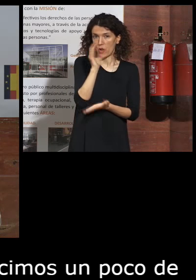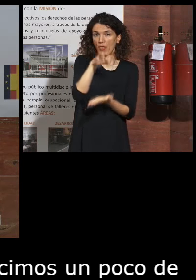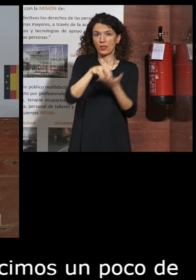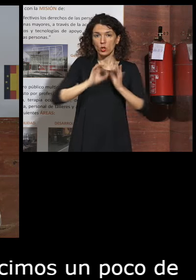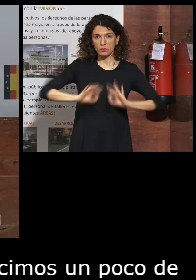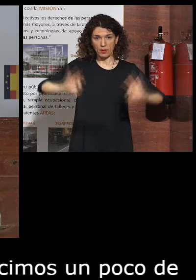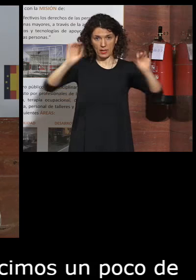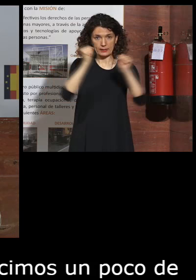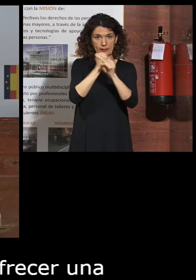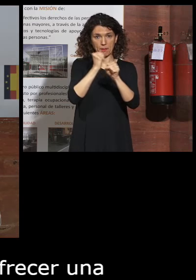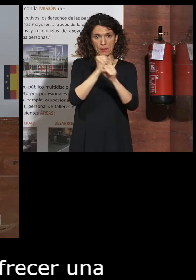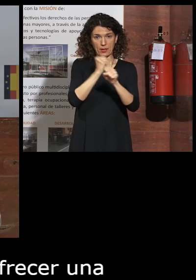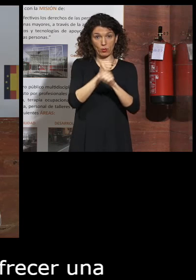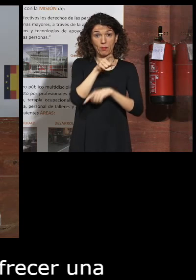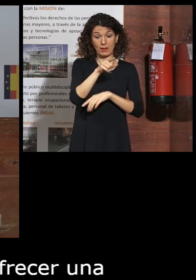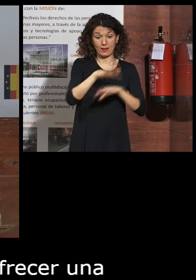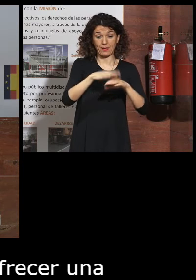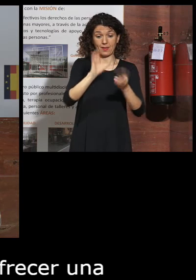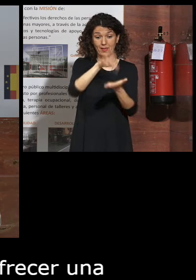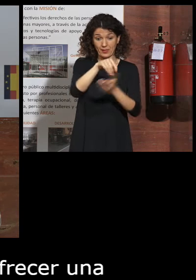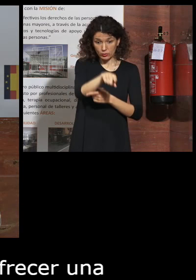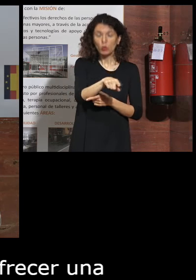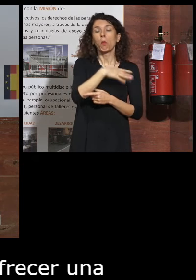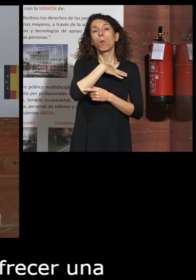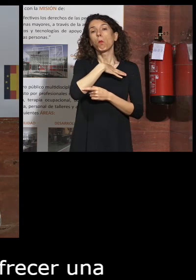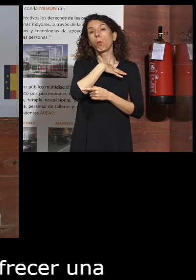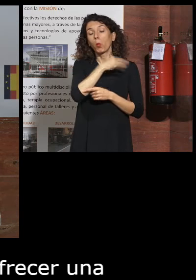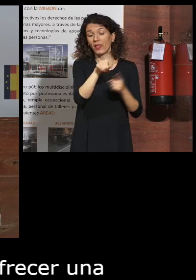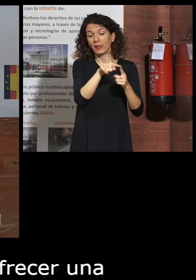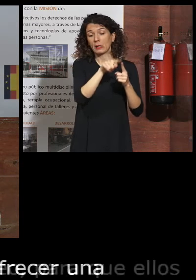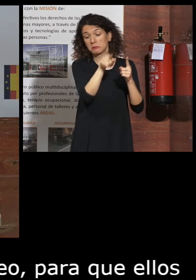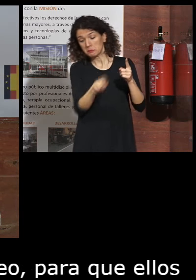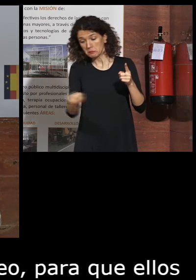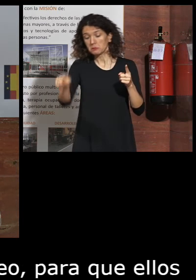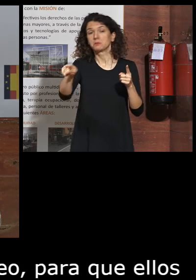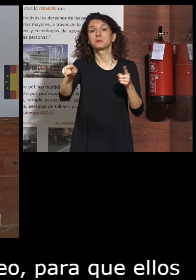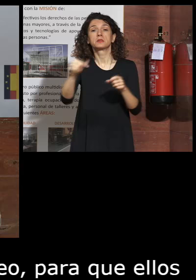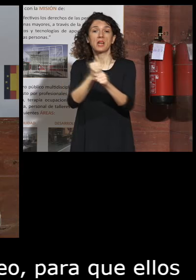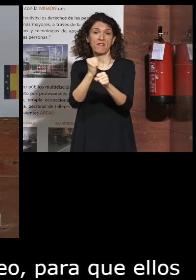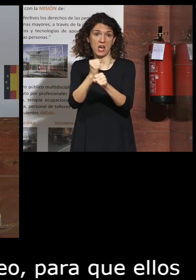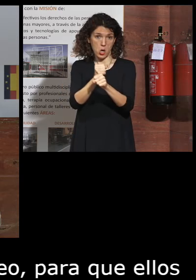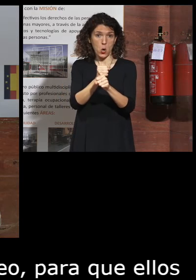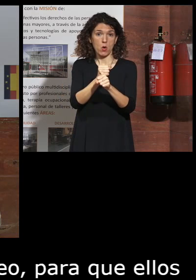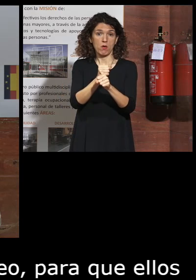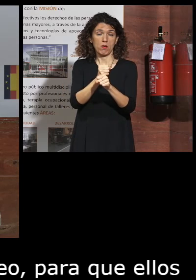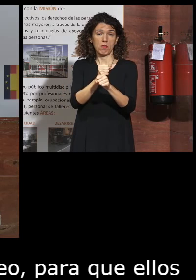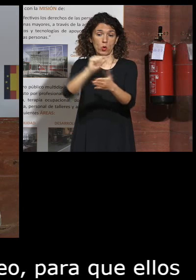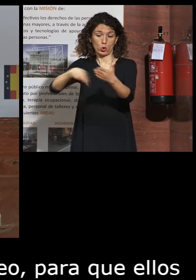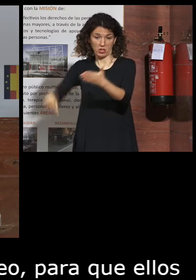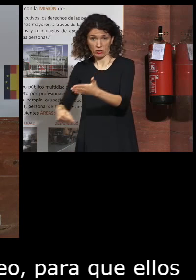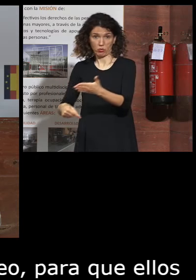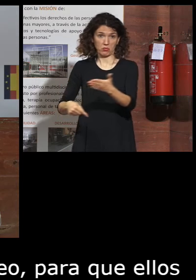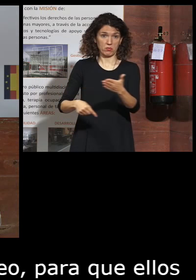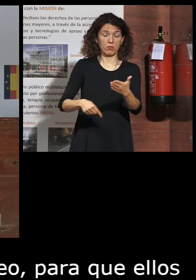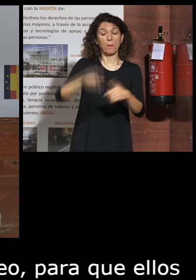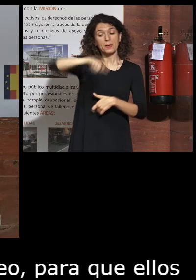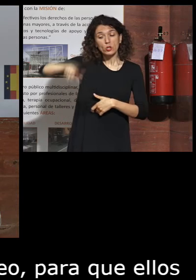especial de empleo para que ellos sí pudiesen efectuar este trabajo y una persona con